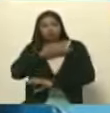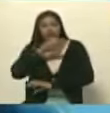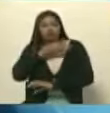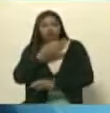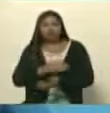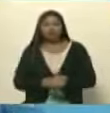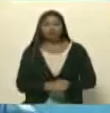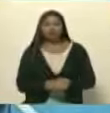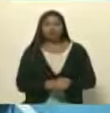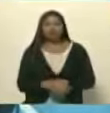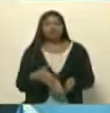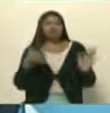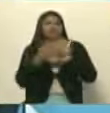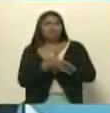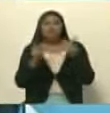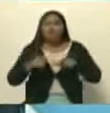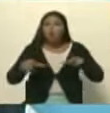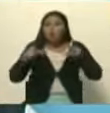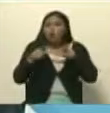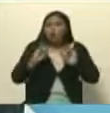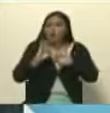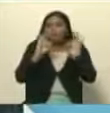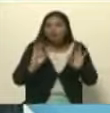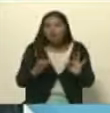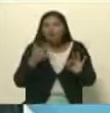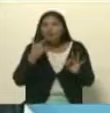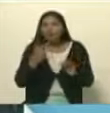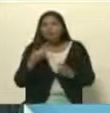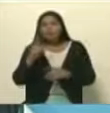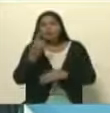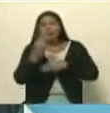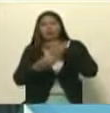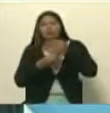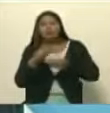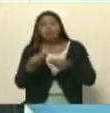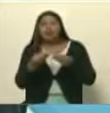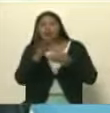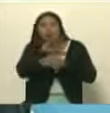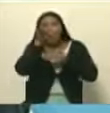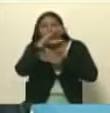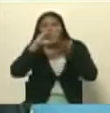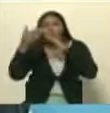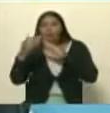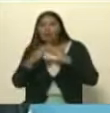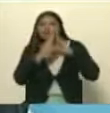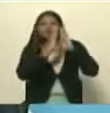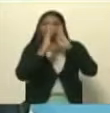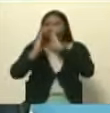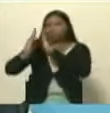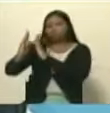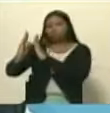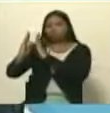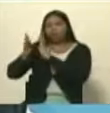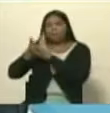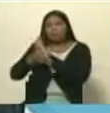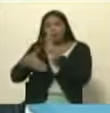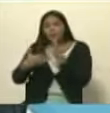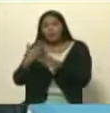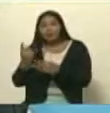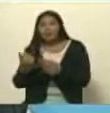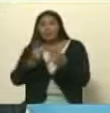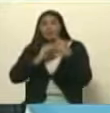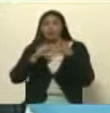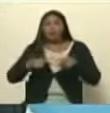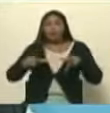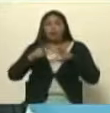sino como desde los espacios, lo decía yo al principio, desde los barrios, las comunidades se organizan para tener sus propios